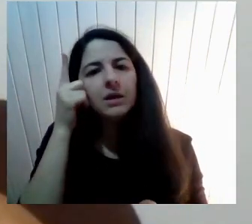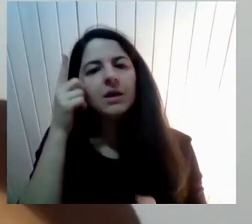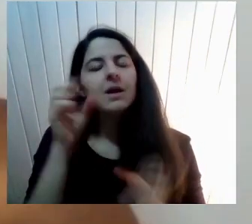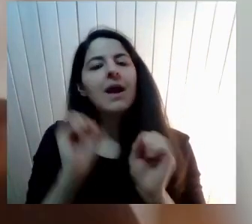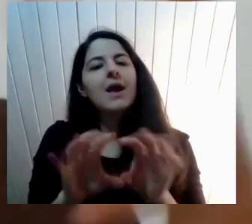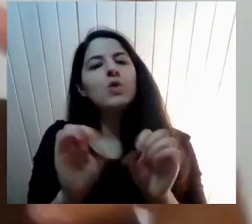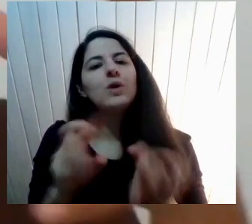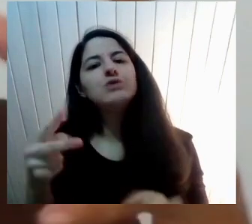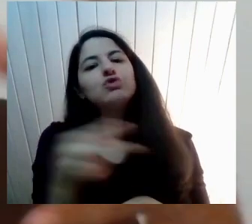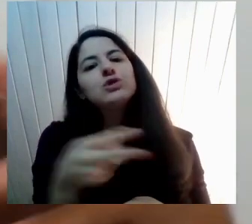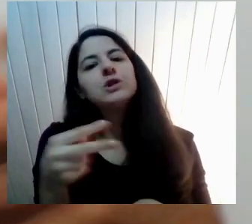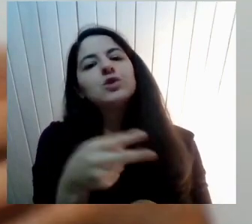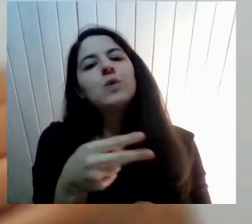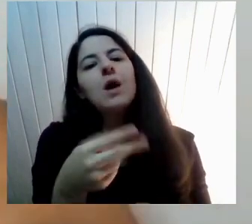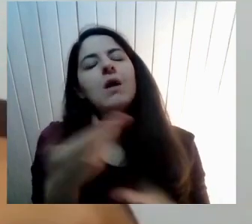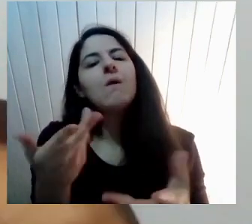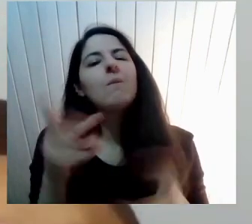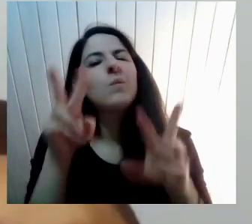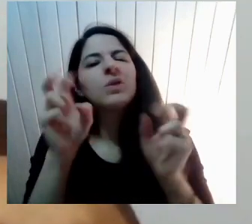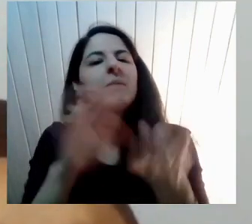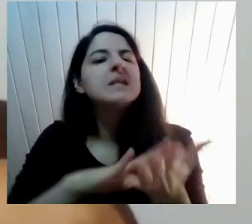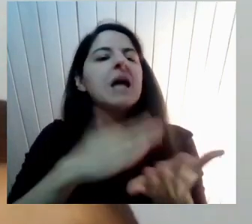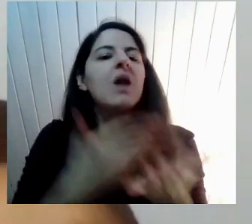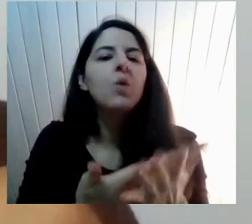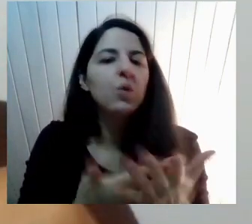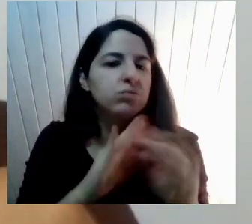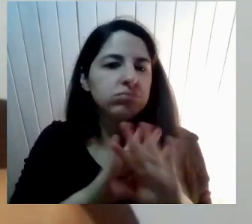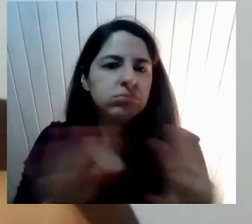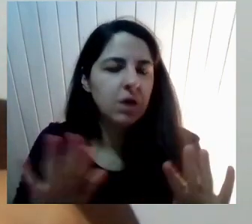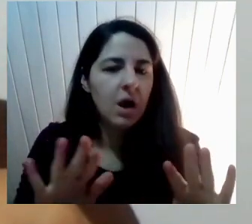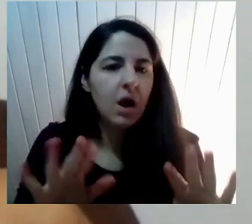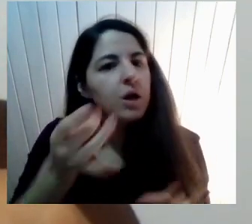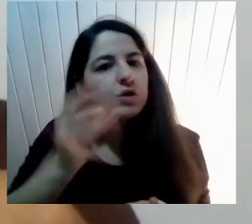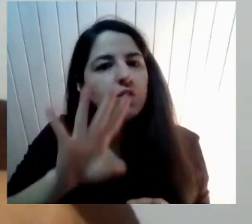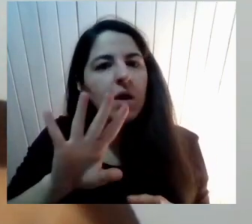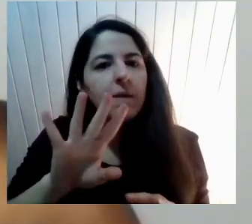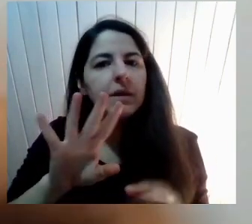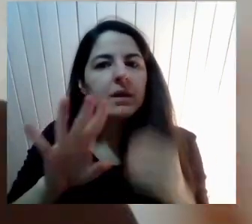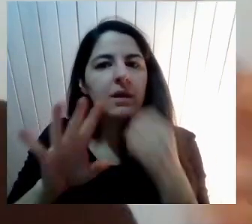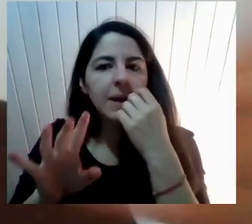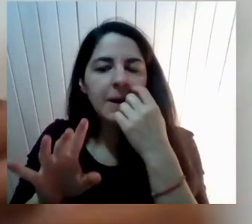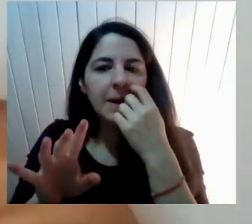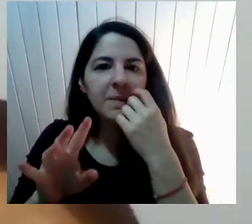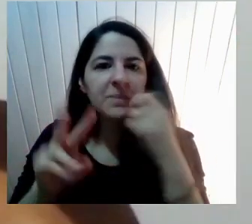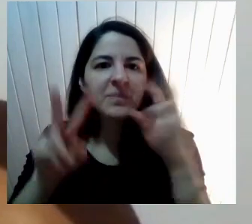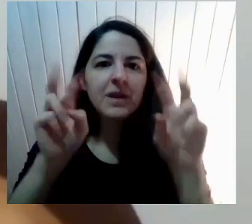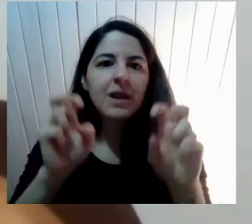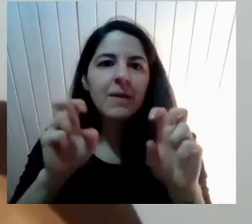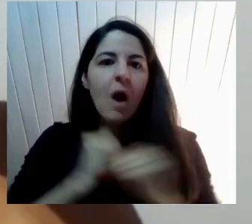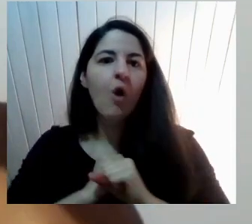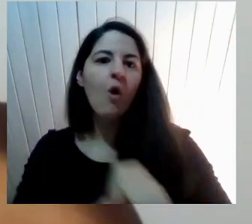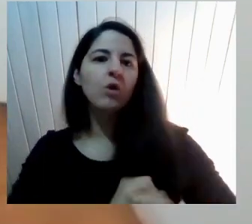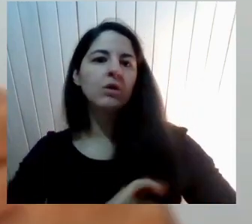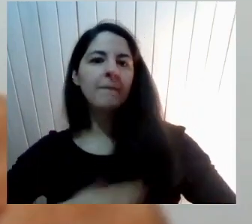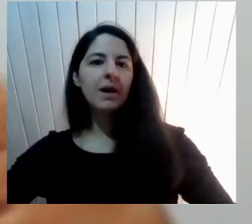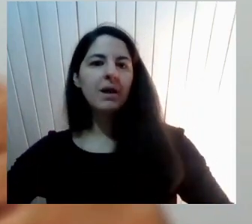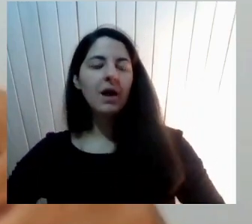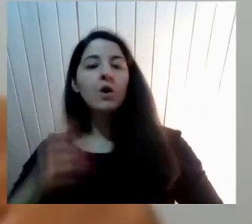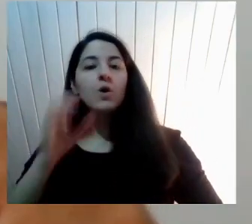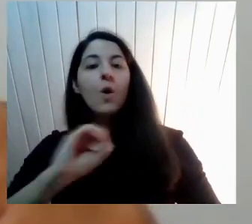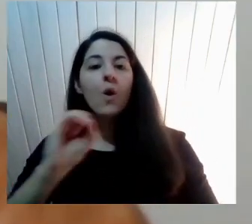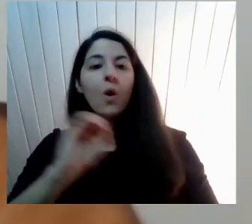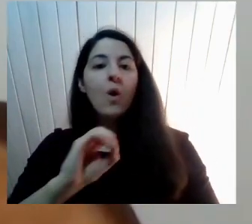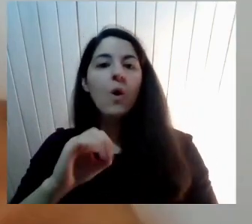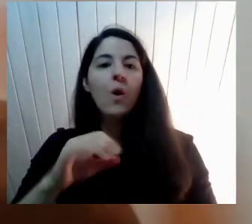De salud Donde solo Se tratan temas Como Los anticonceptivos La enfermedad De transmisión sexual Y no se